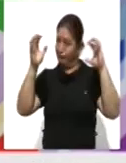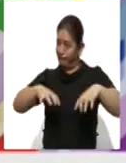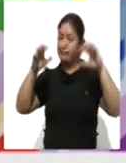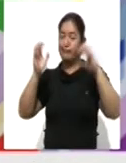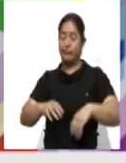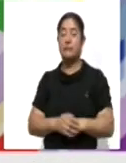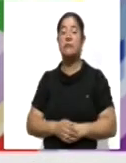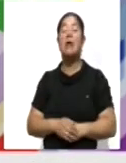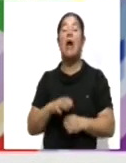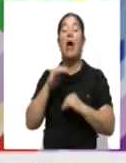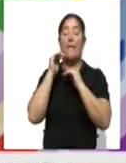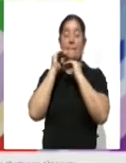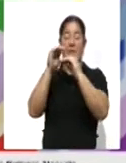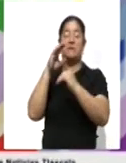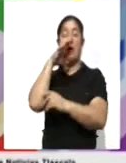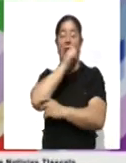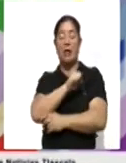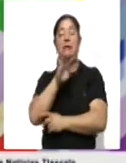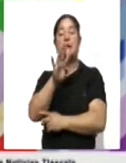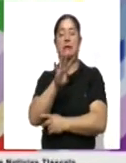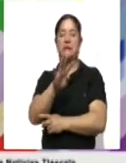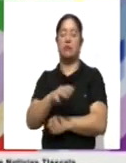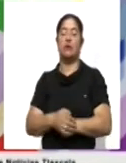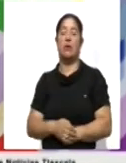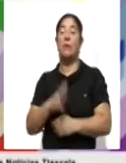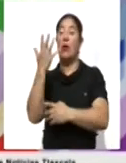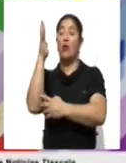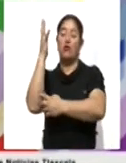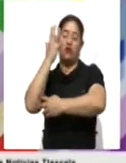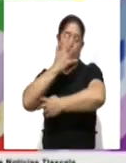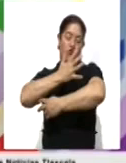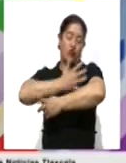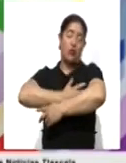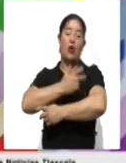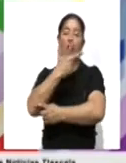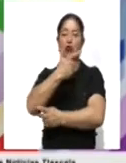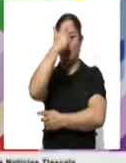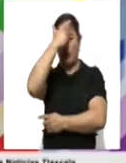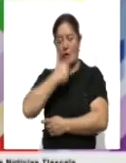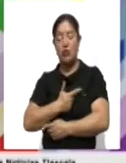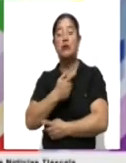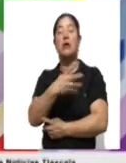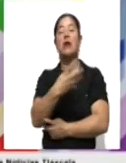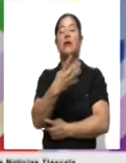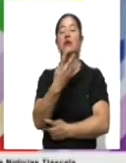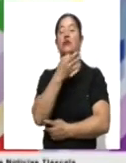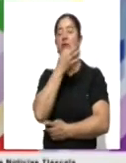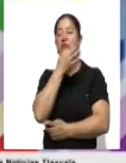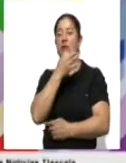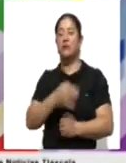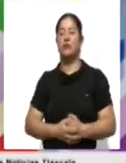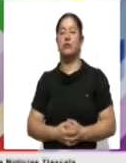los 19 grados. La puesta de sol será a las 20 horas con 14 minutos.